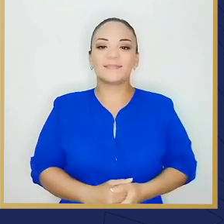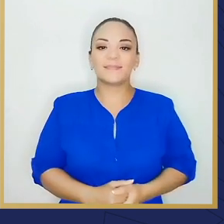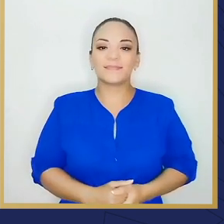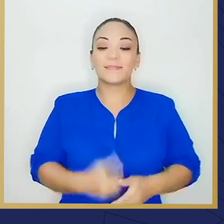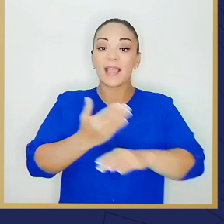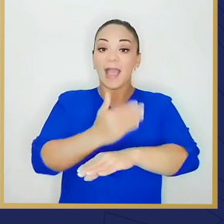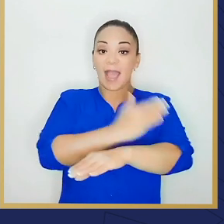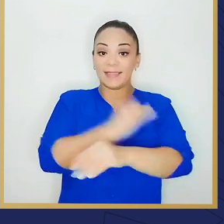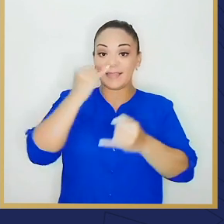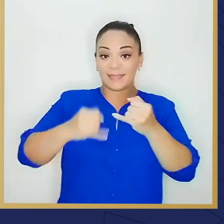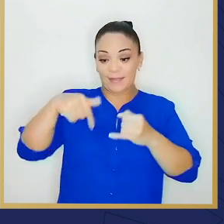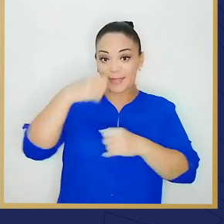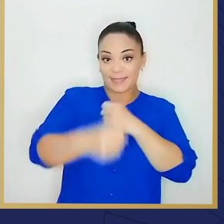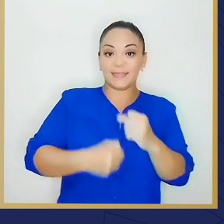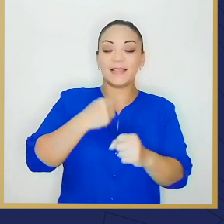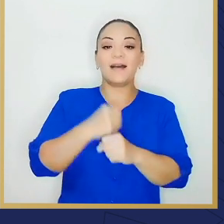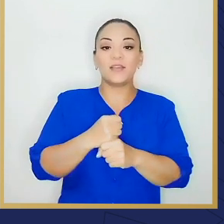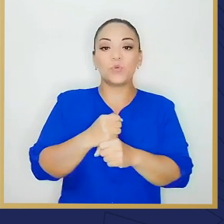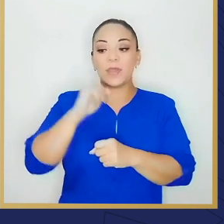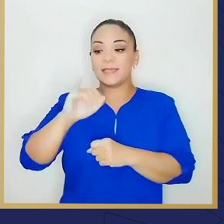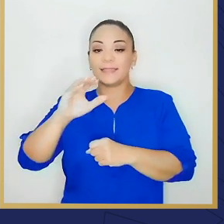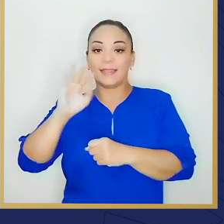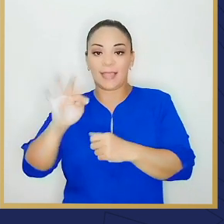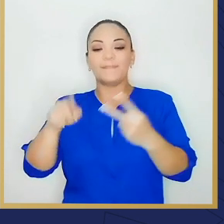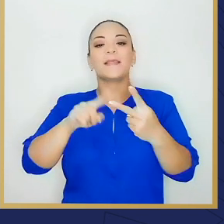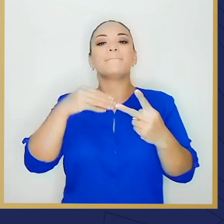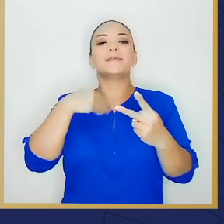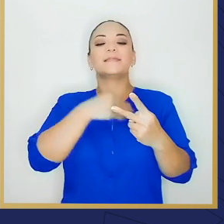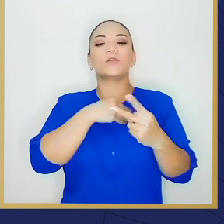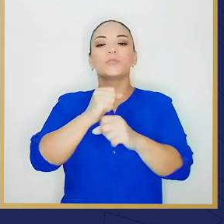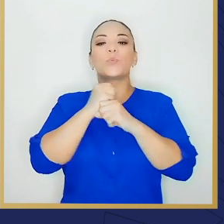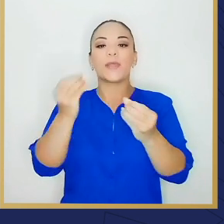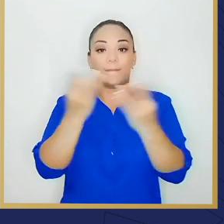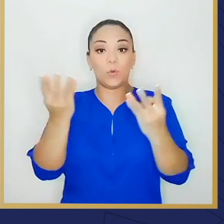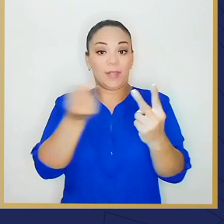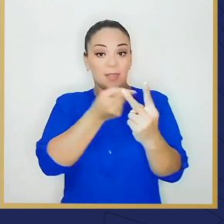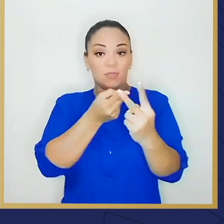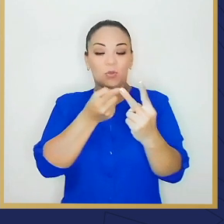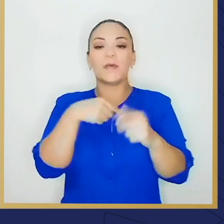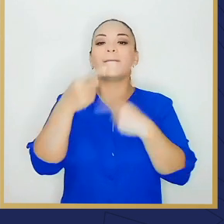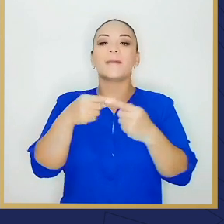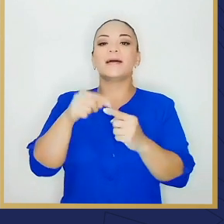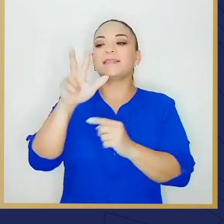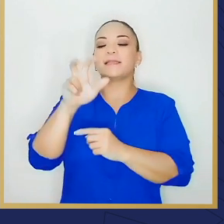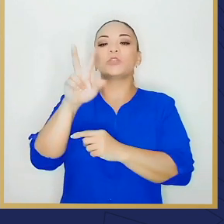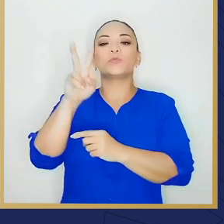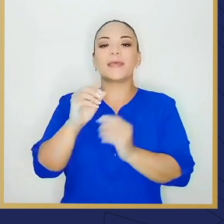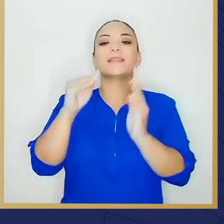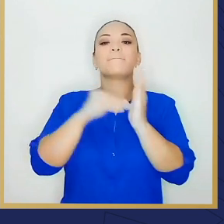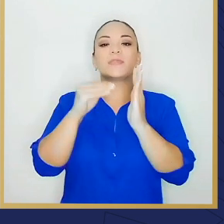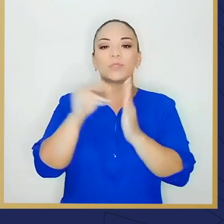Antes de que finalice el año, el ICP y el Ministerio de Seguridad Pública va a meter 320